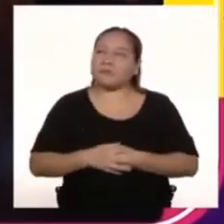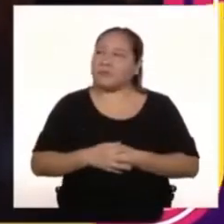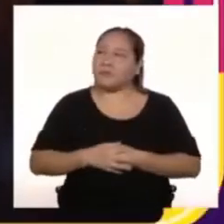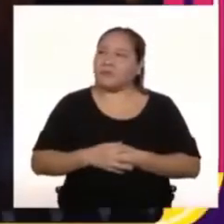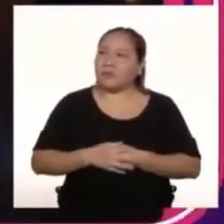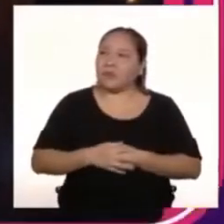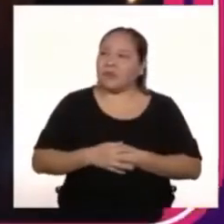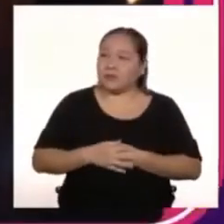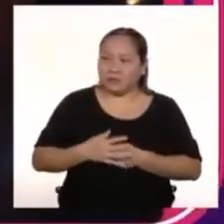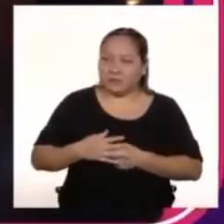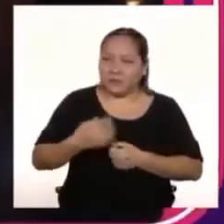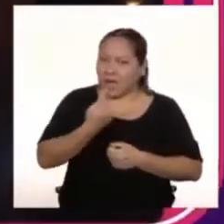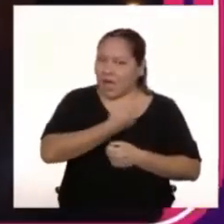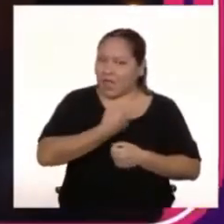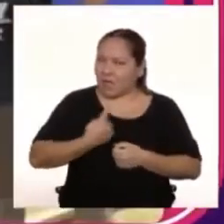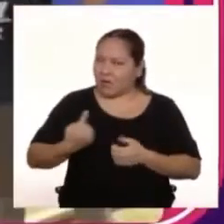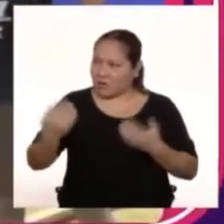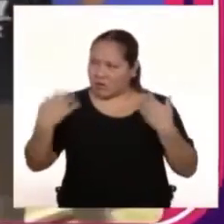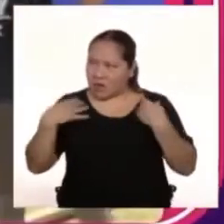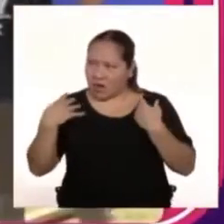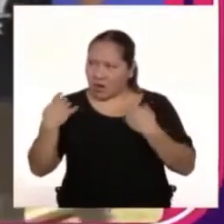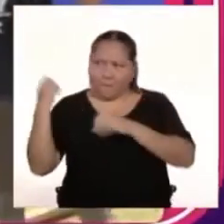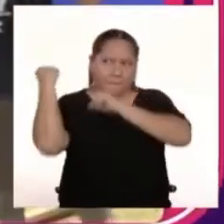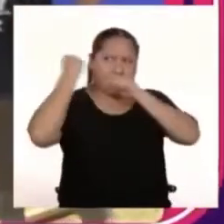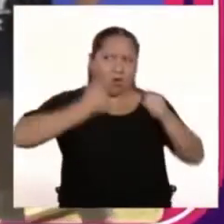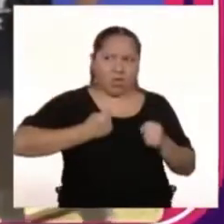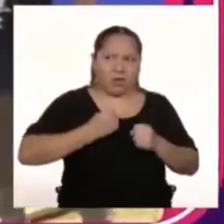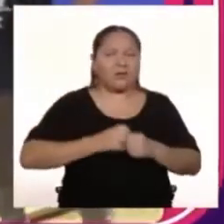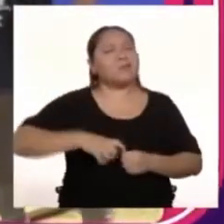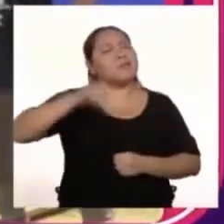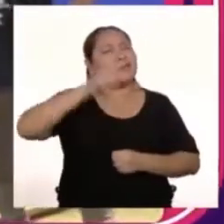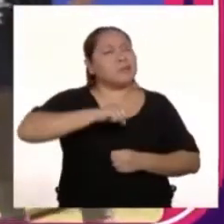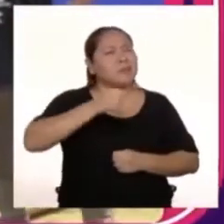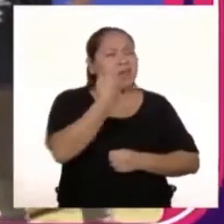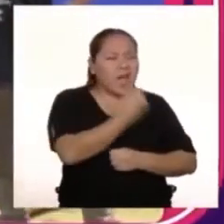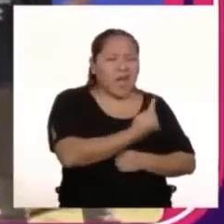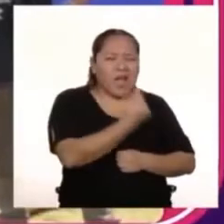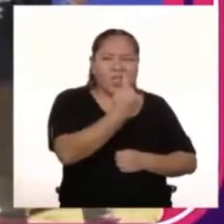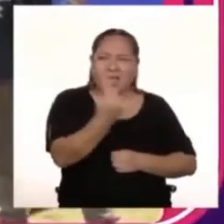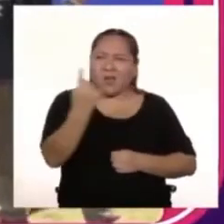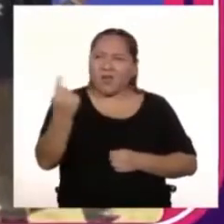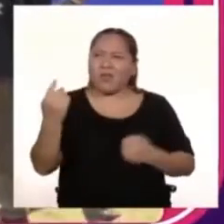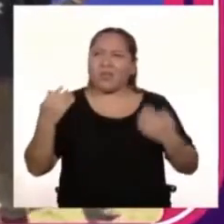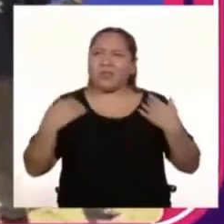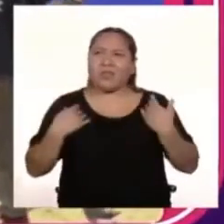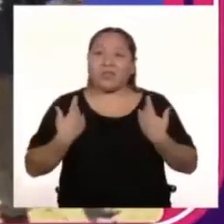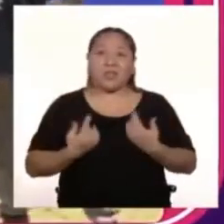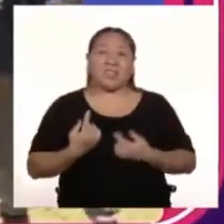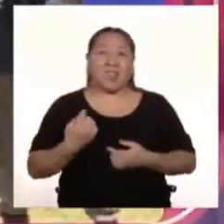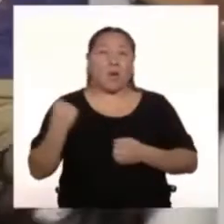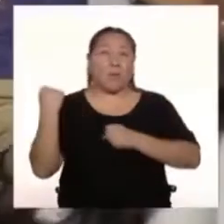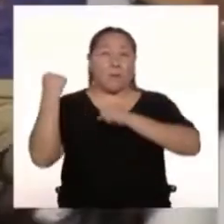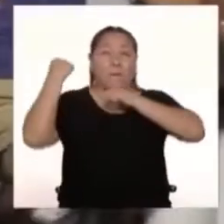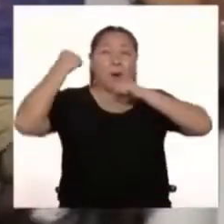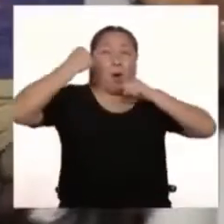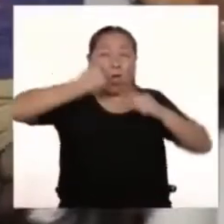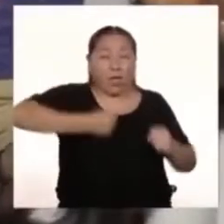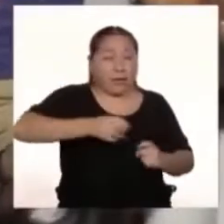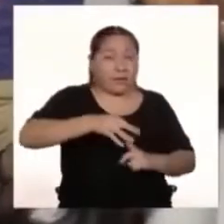nosotros Tenemos superpoderes De todas maneras De todas maneras Ustedes tienen No solamente superpoderes Sino también